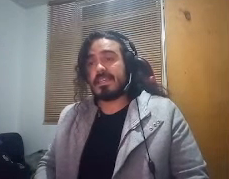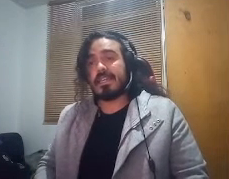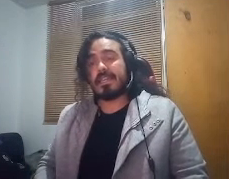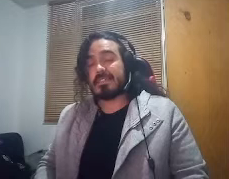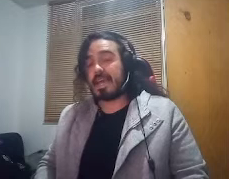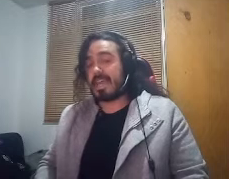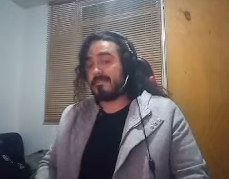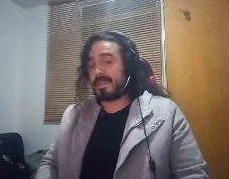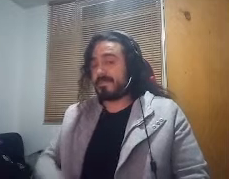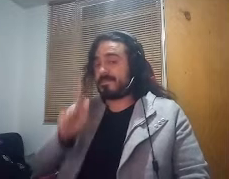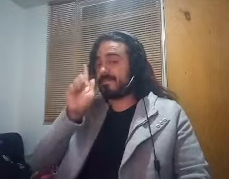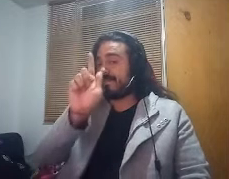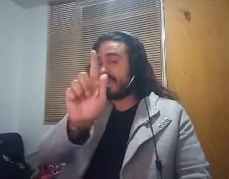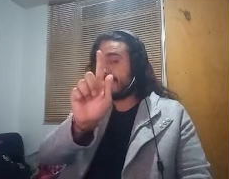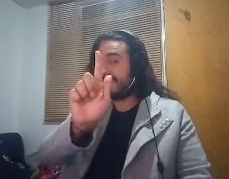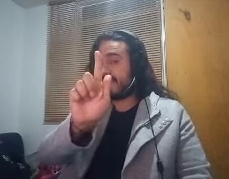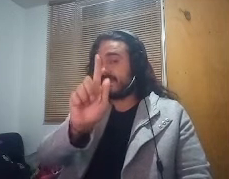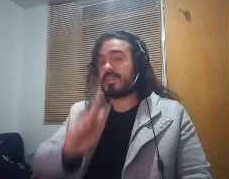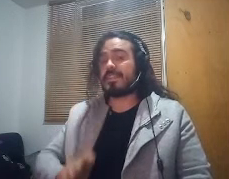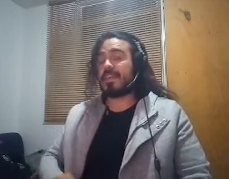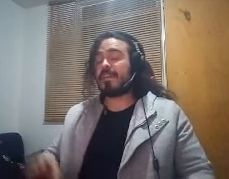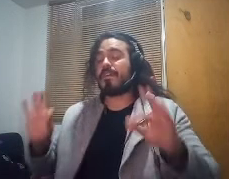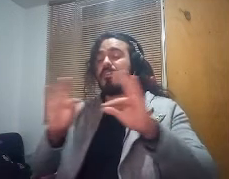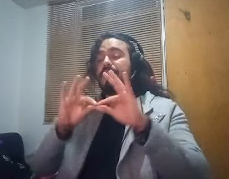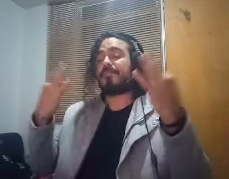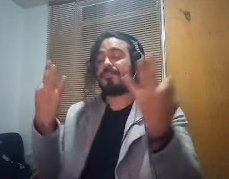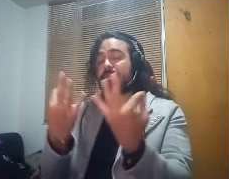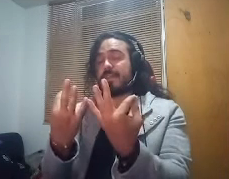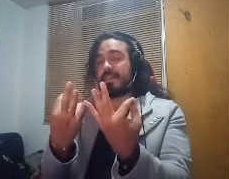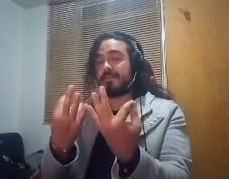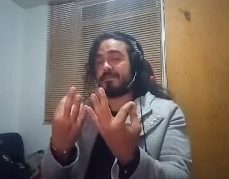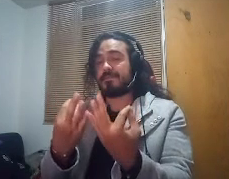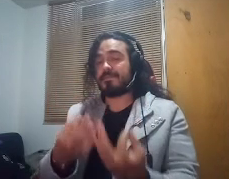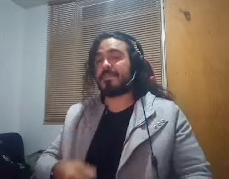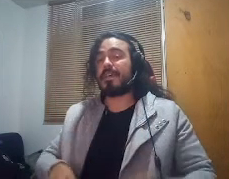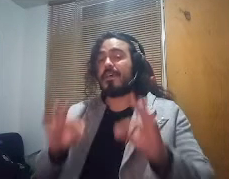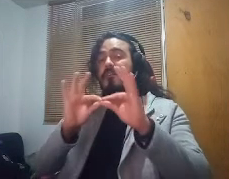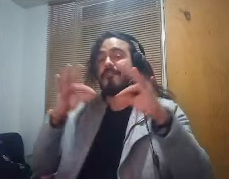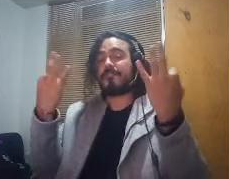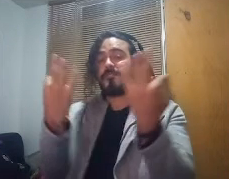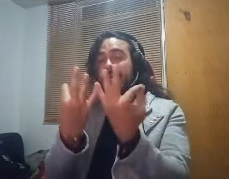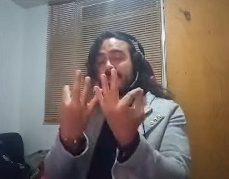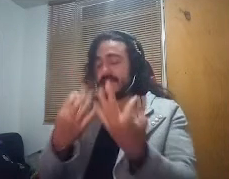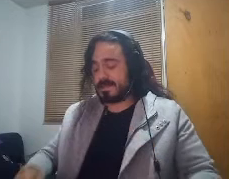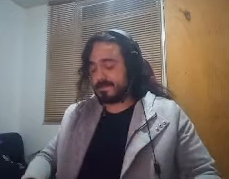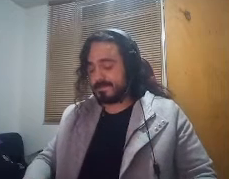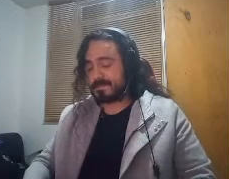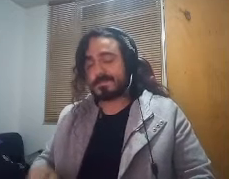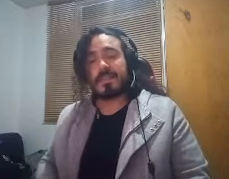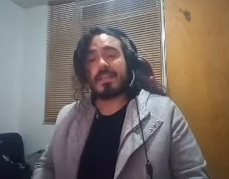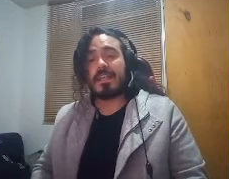es la f f de familia familia